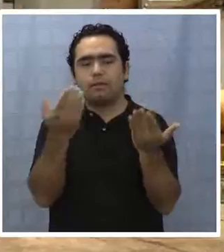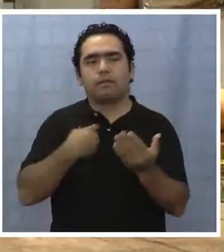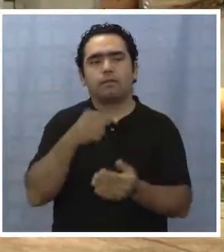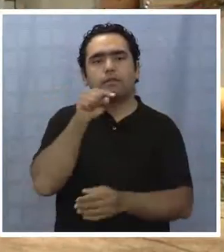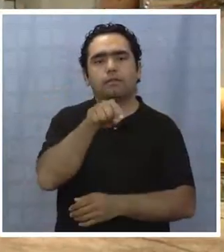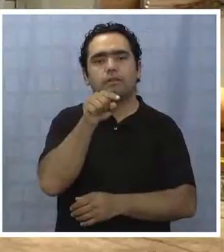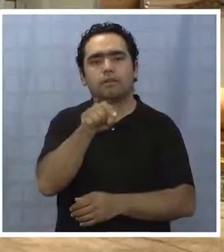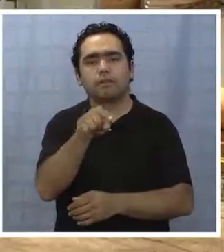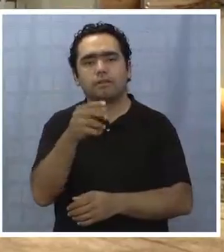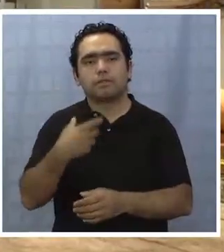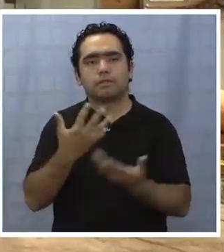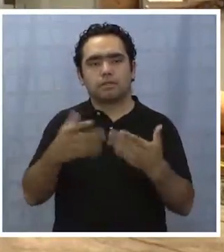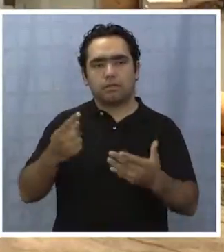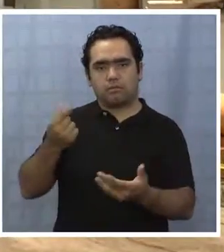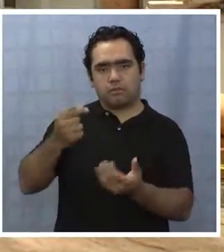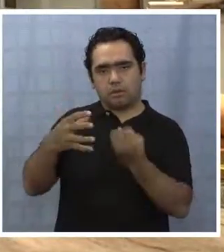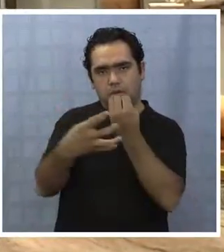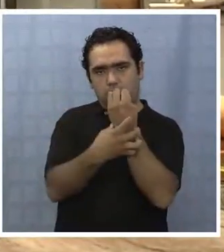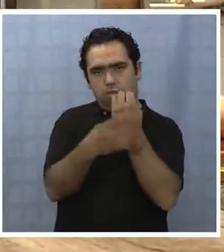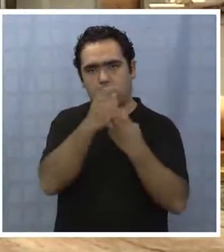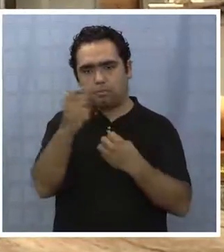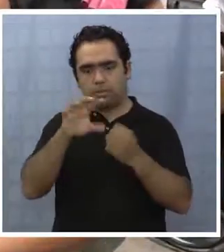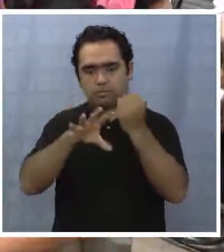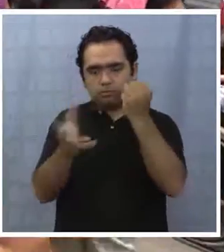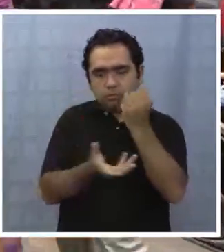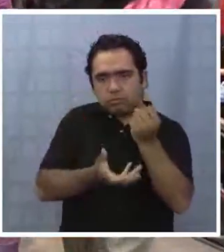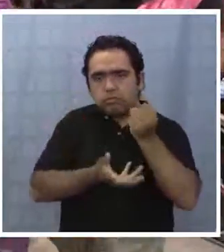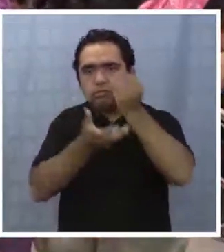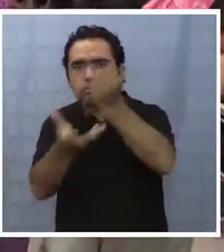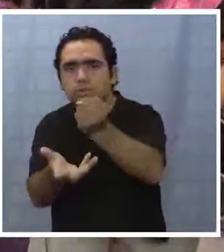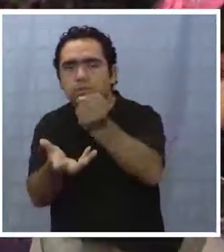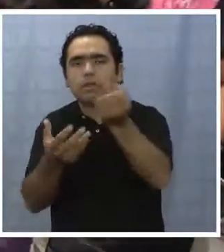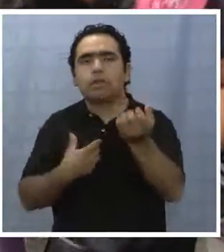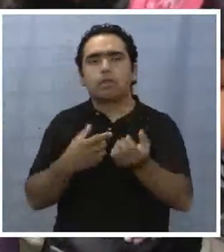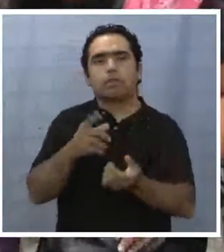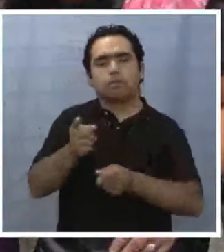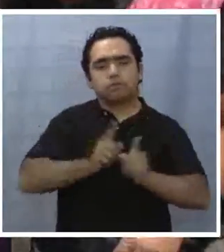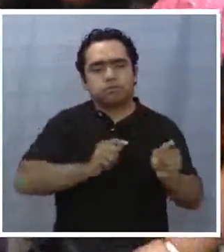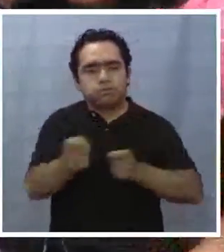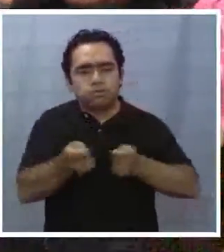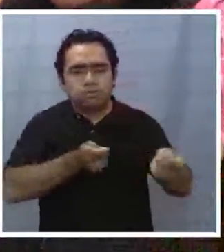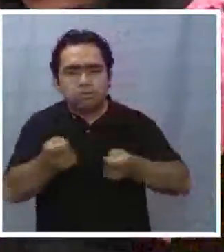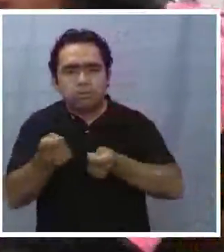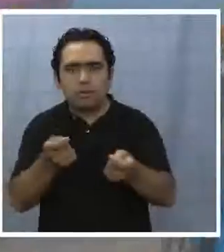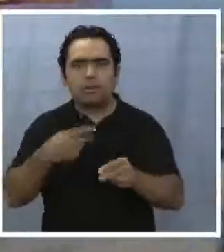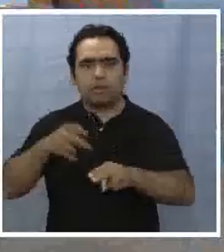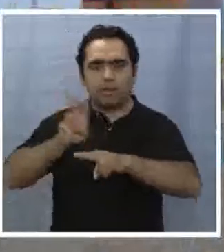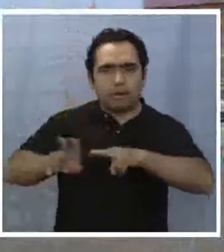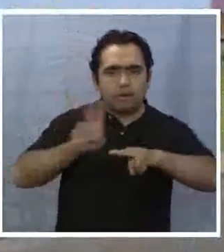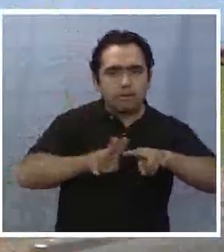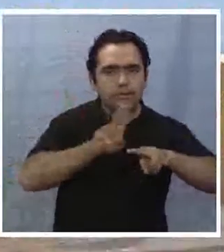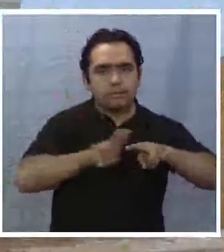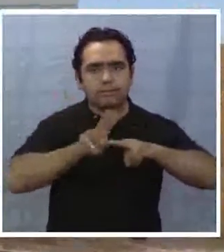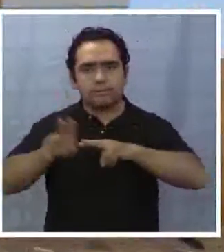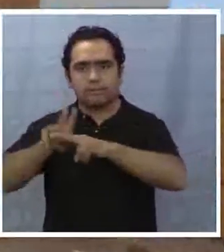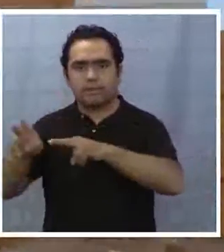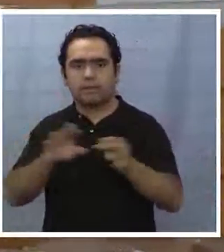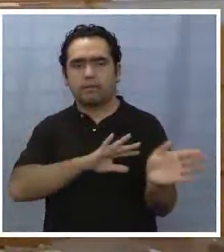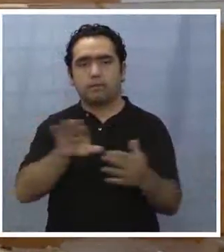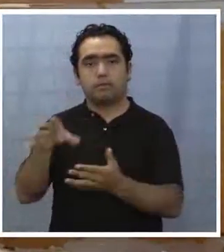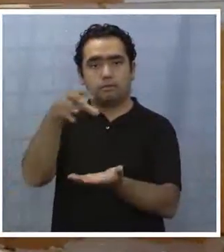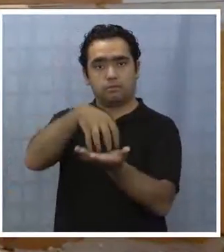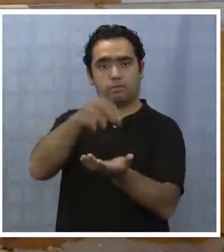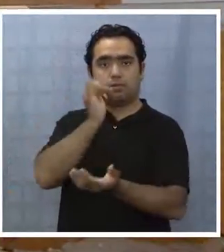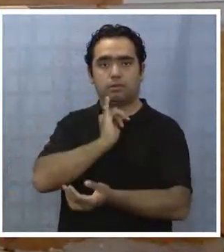transfirieron recursos también a la región para que se asignara una cantidad importante de subsidios de reparación. En Iquique